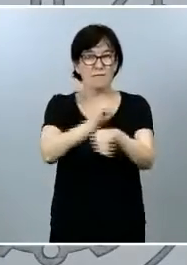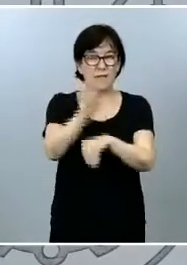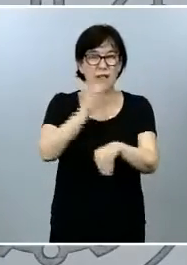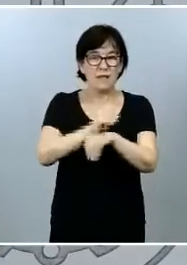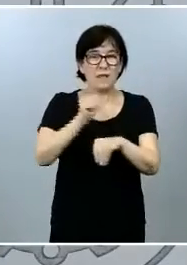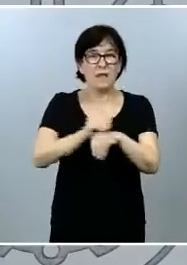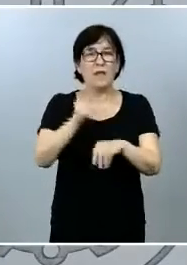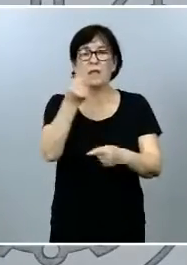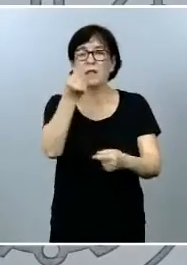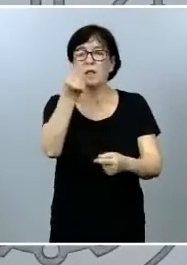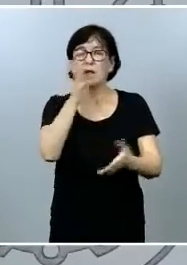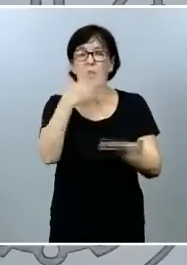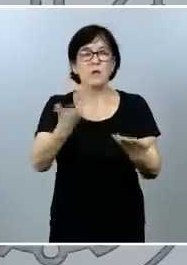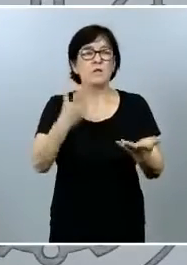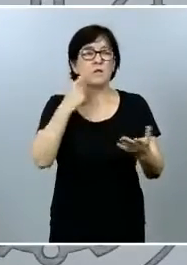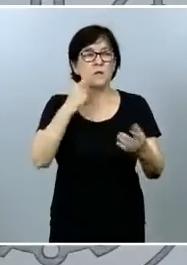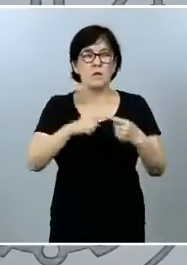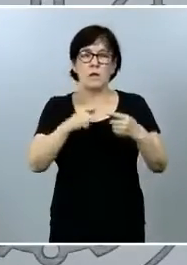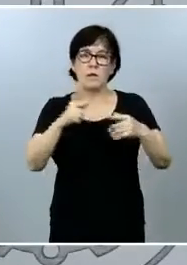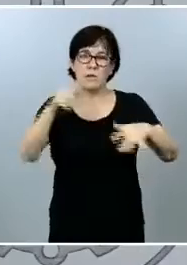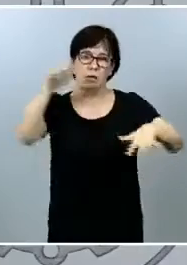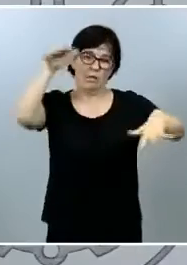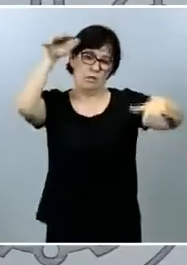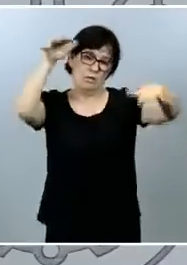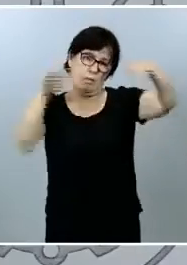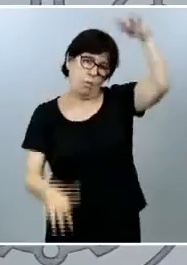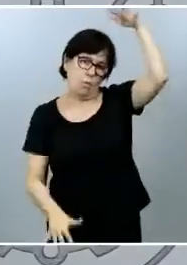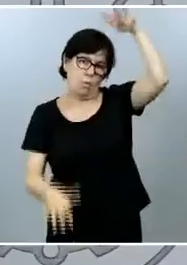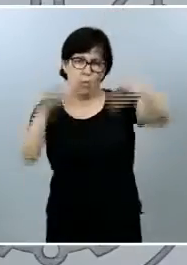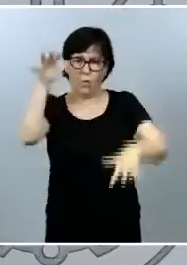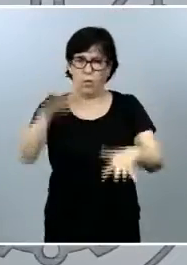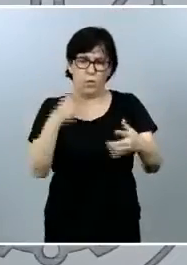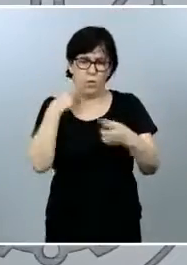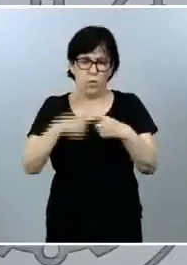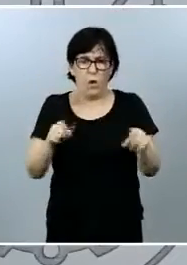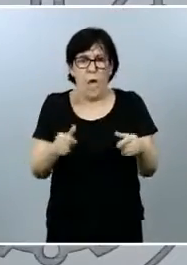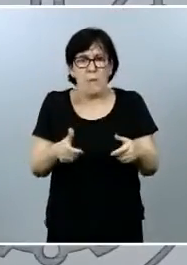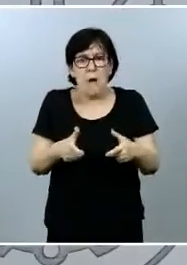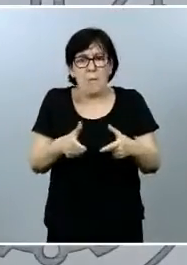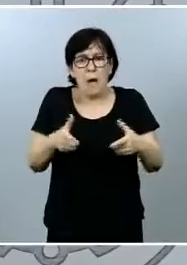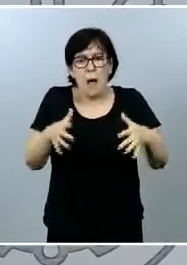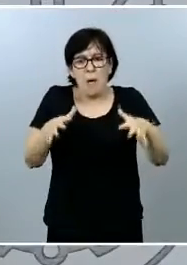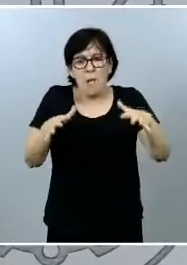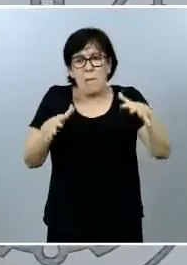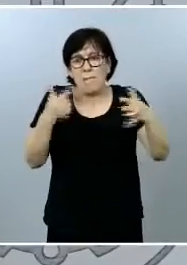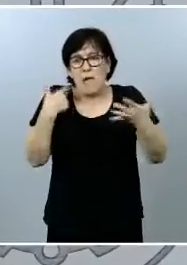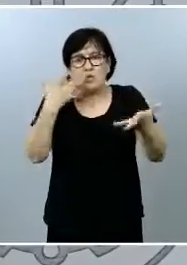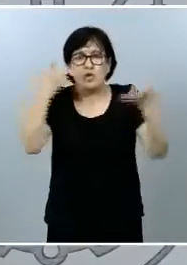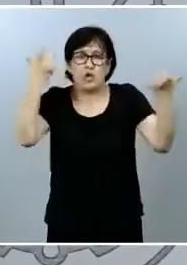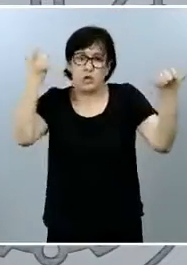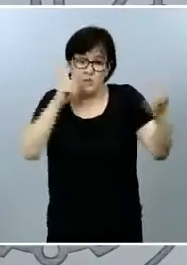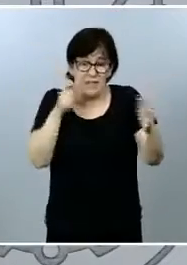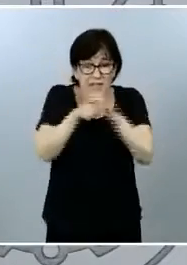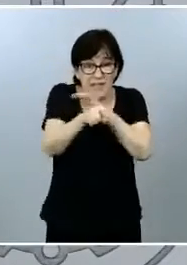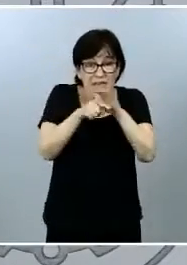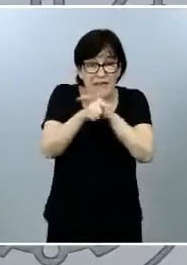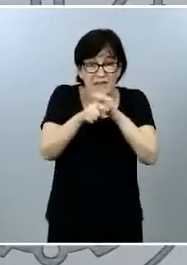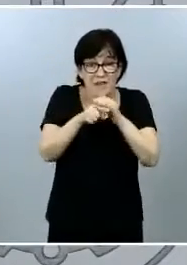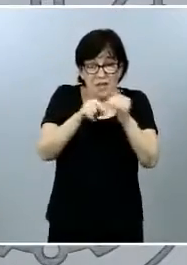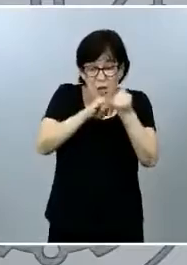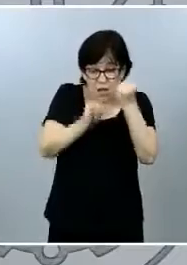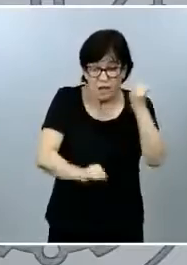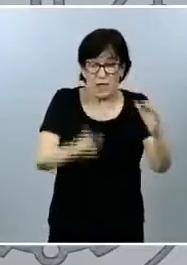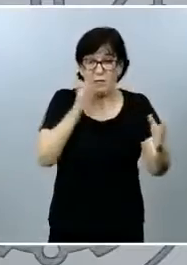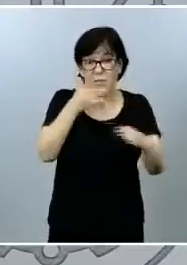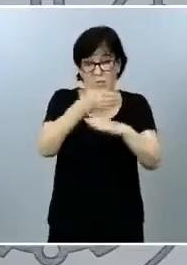una desigualdad en nuestro país que se ha ido acrecentando a lo largo de la gestión de aquella crisis por parte